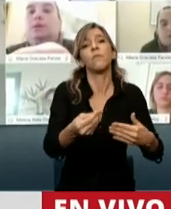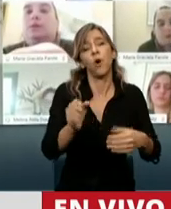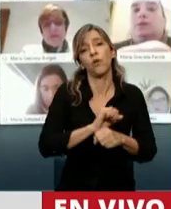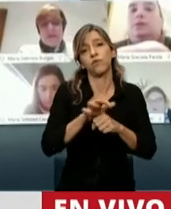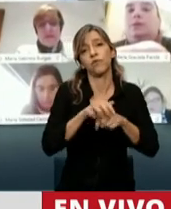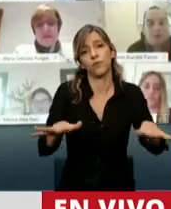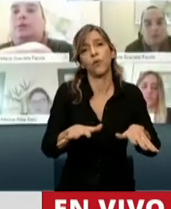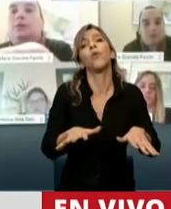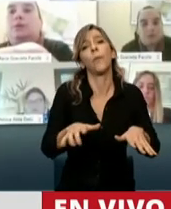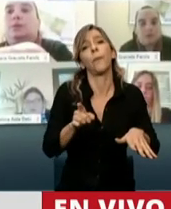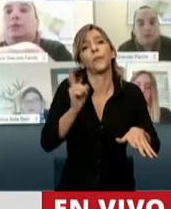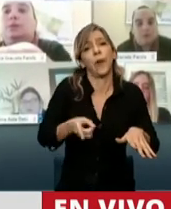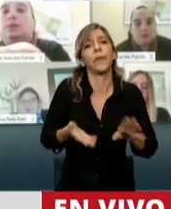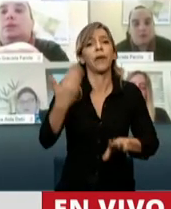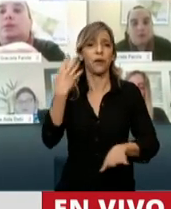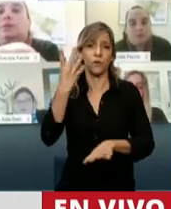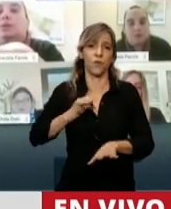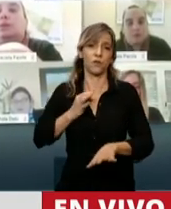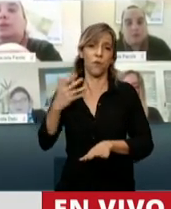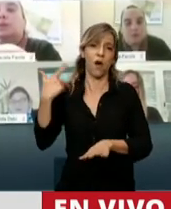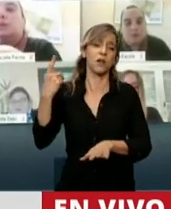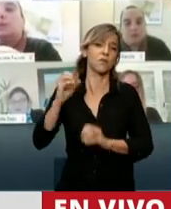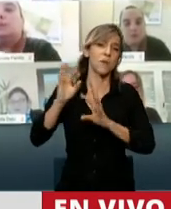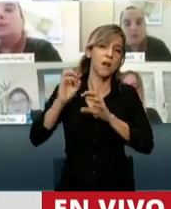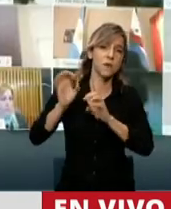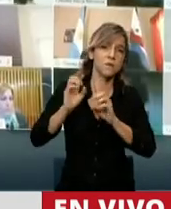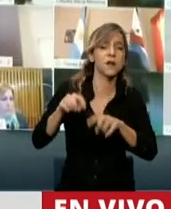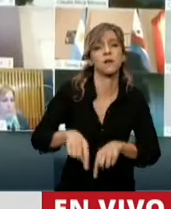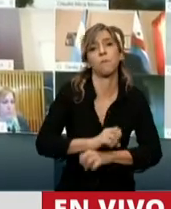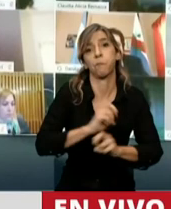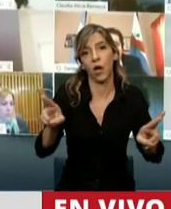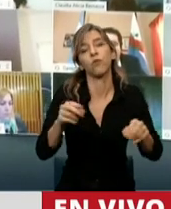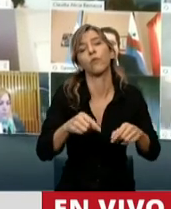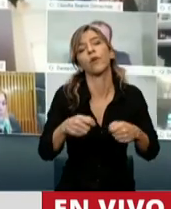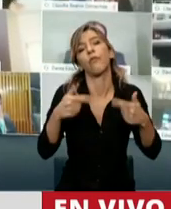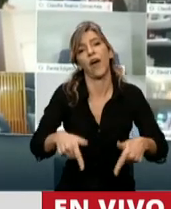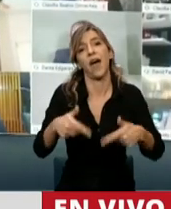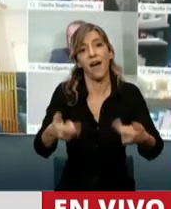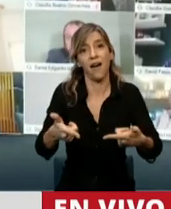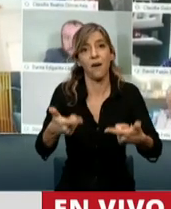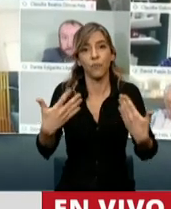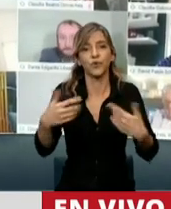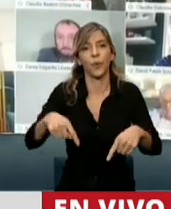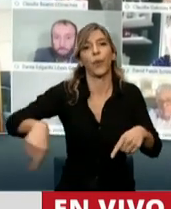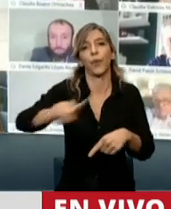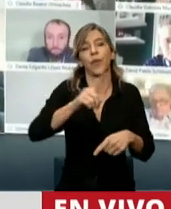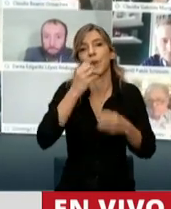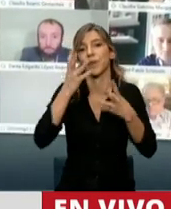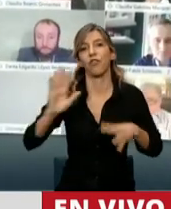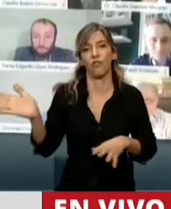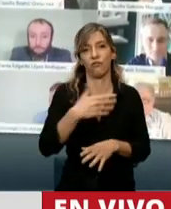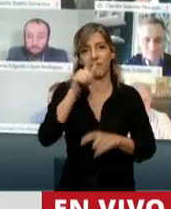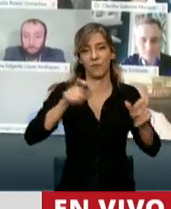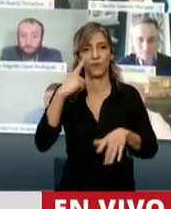cuatro años de pésima gestión, esta herramienta le va a servir a todas y a todos los argentinos. Es por eso que convoco a todos los diputados que